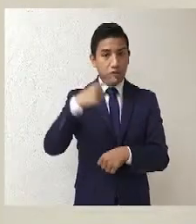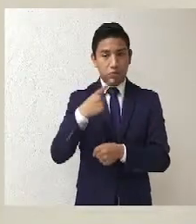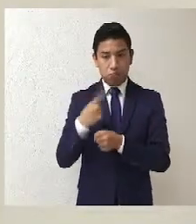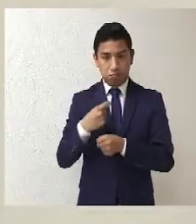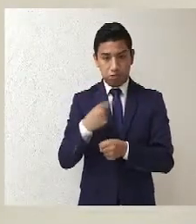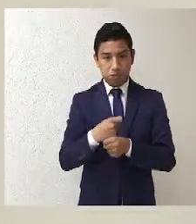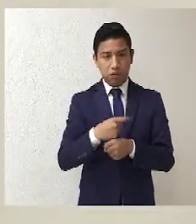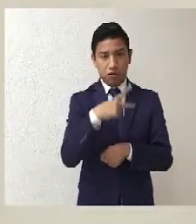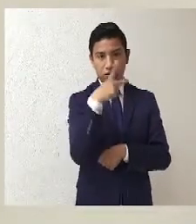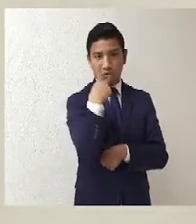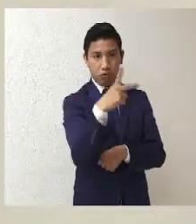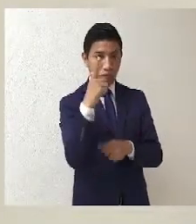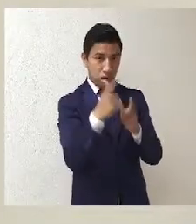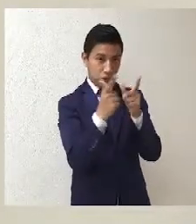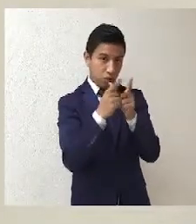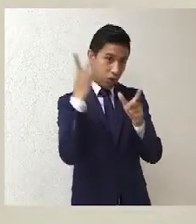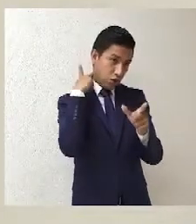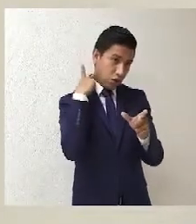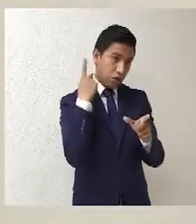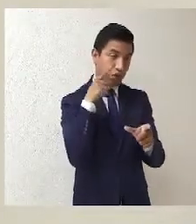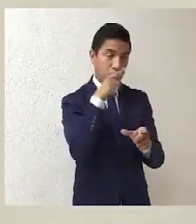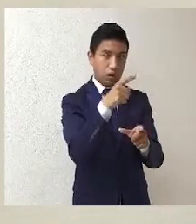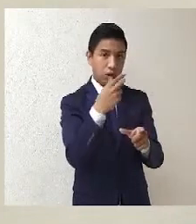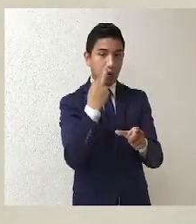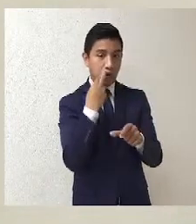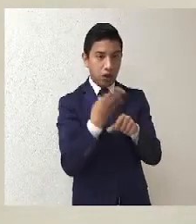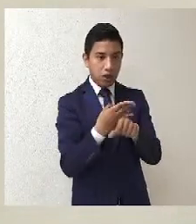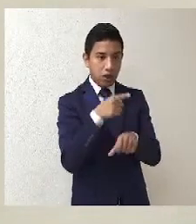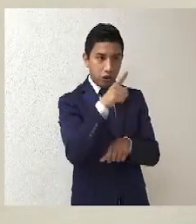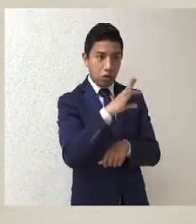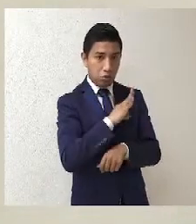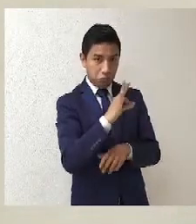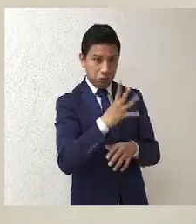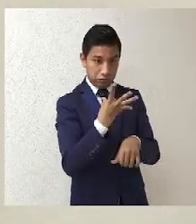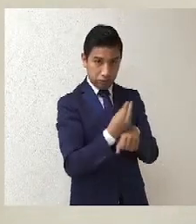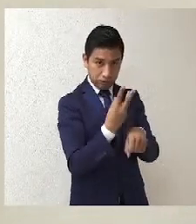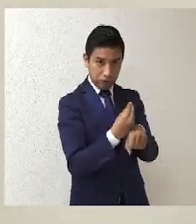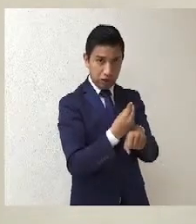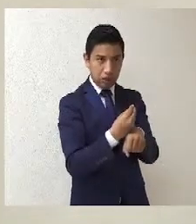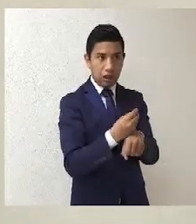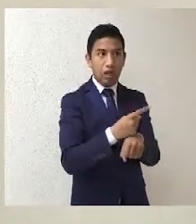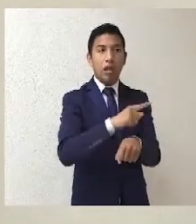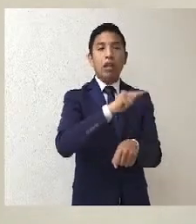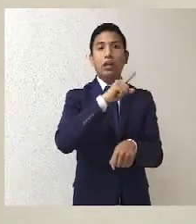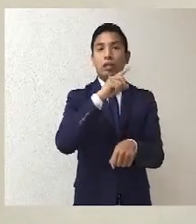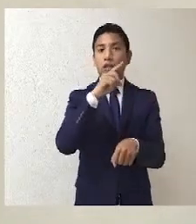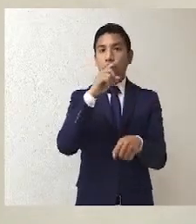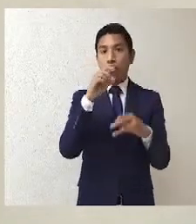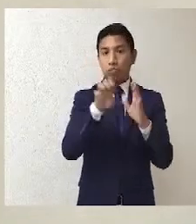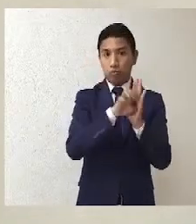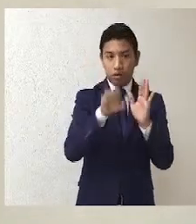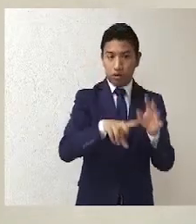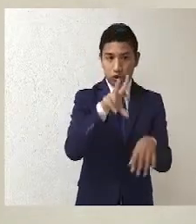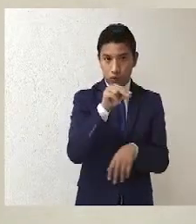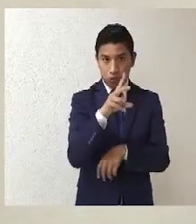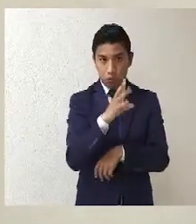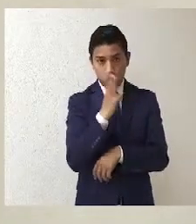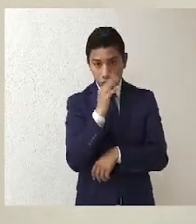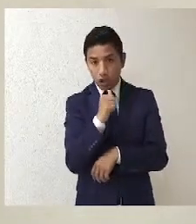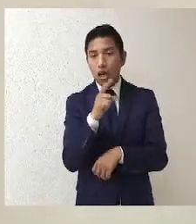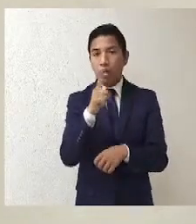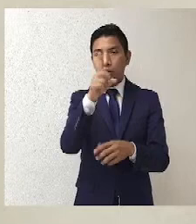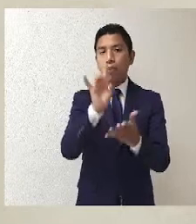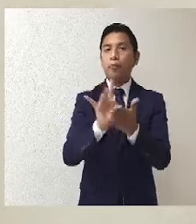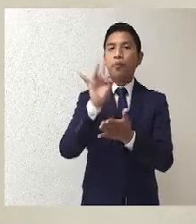por ellos y siempre existe la posibilidad de que sea analizado por la Sala Superior. En este caso, se analizó